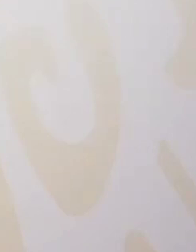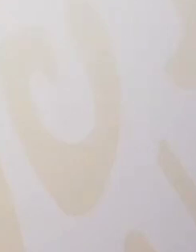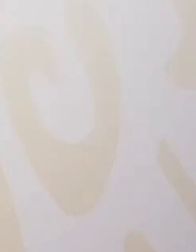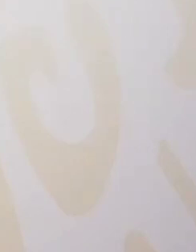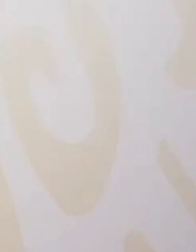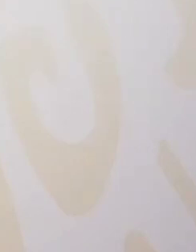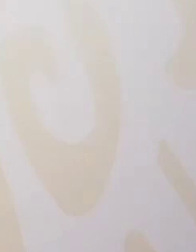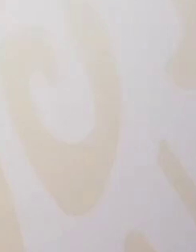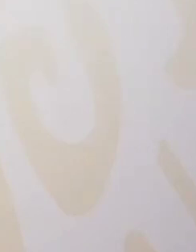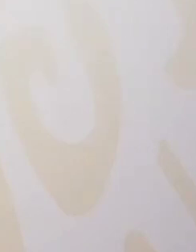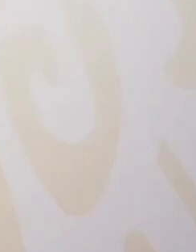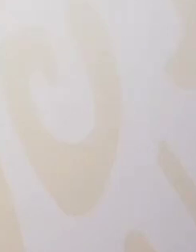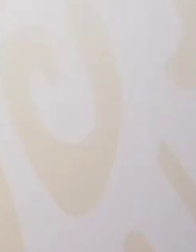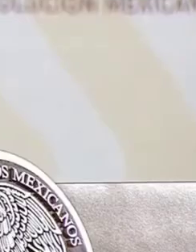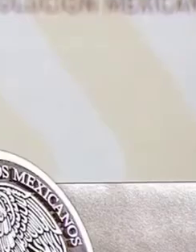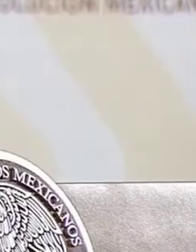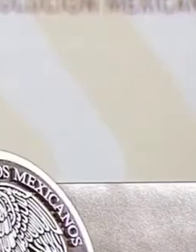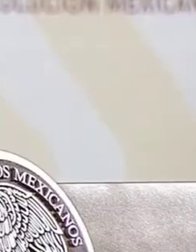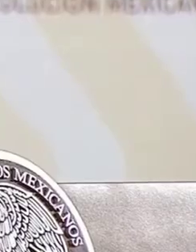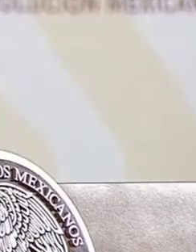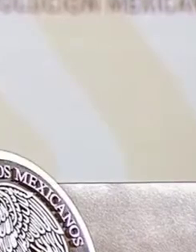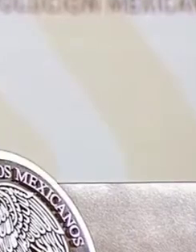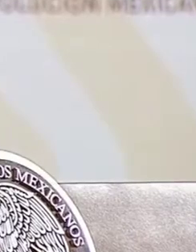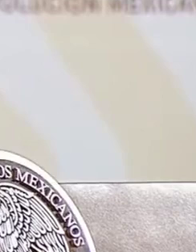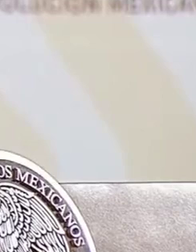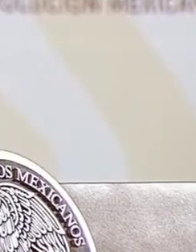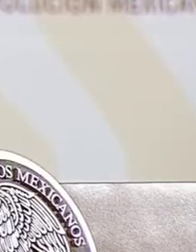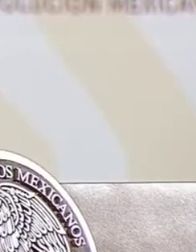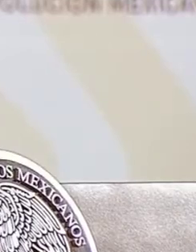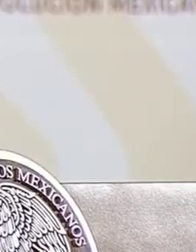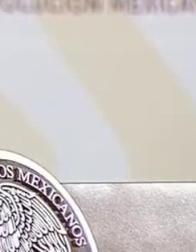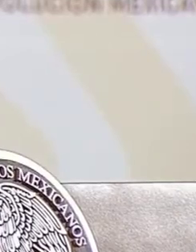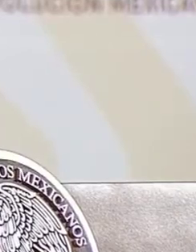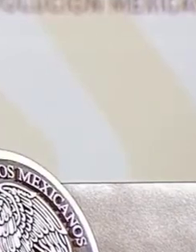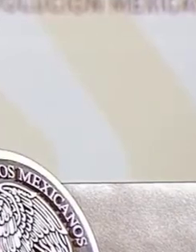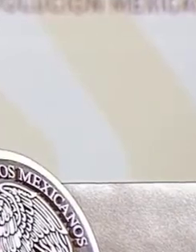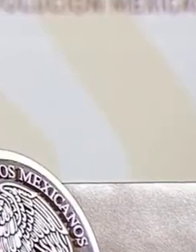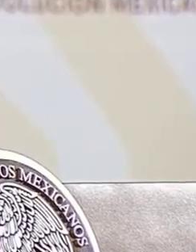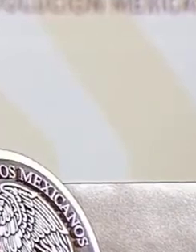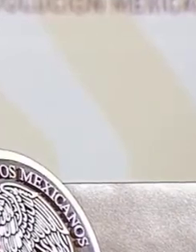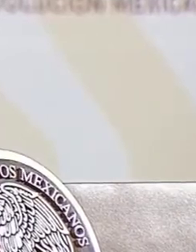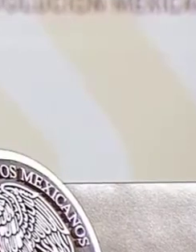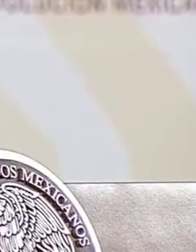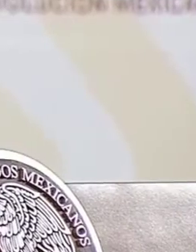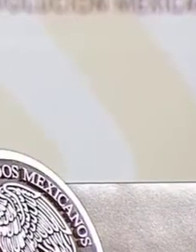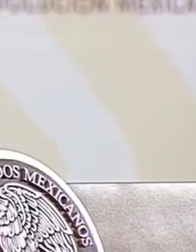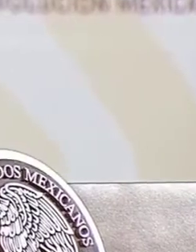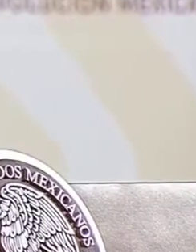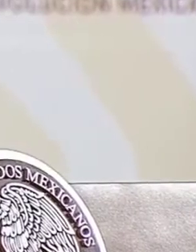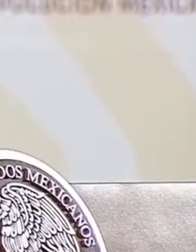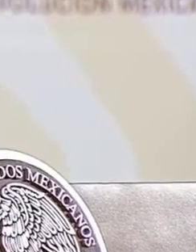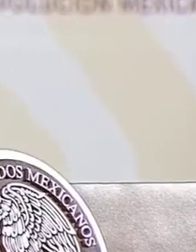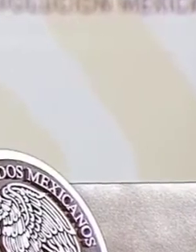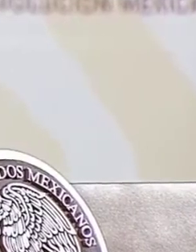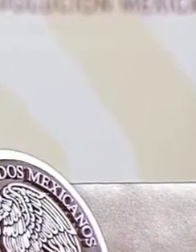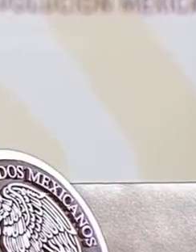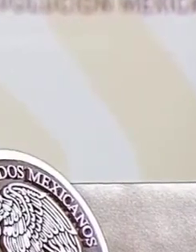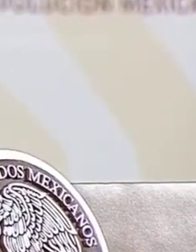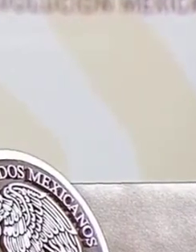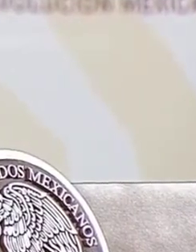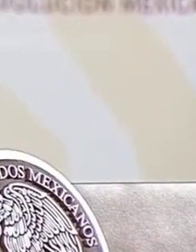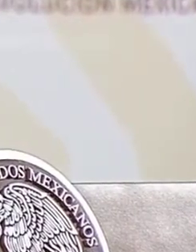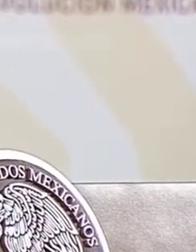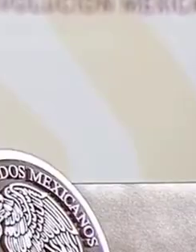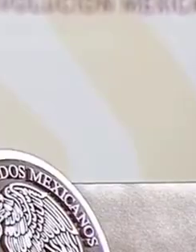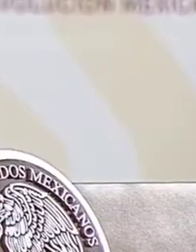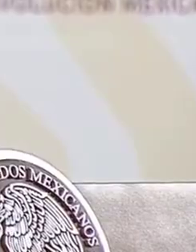Además, estaba yo revisando y creo que en otras